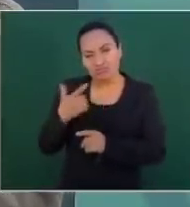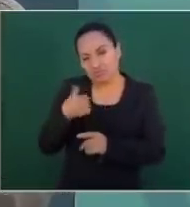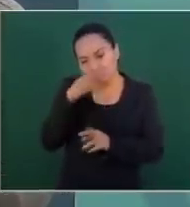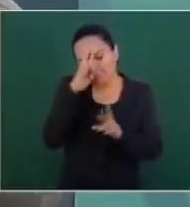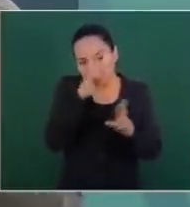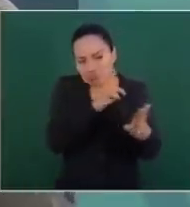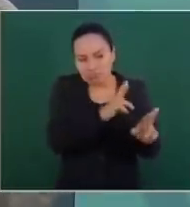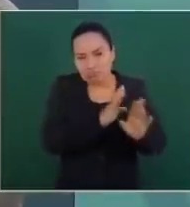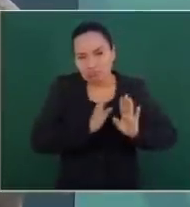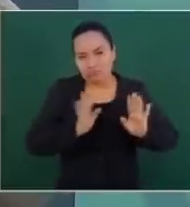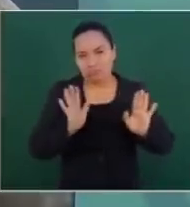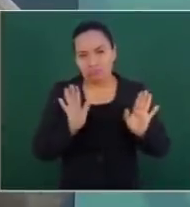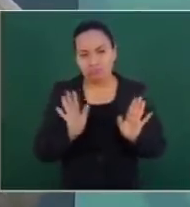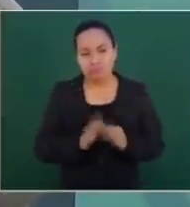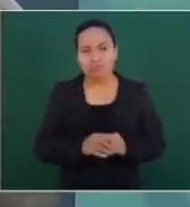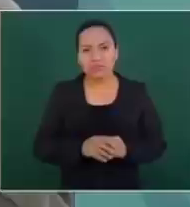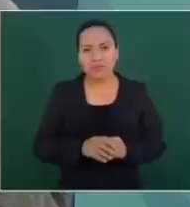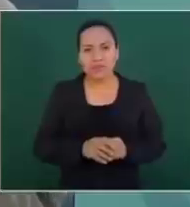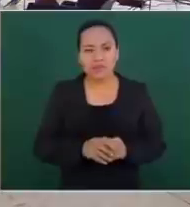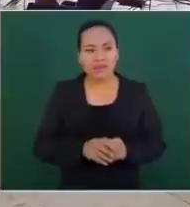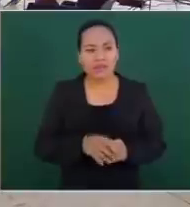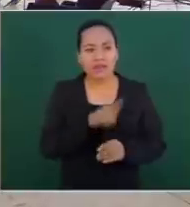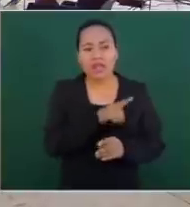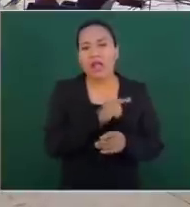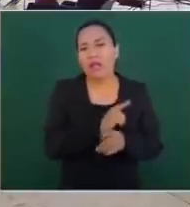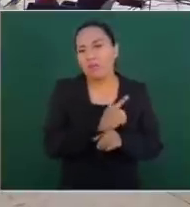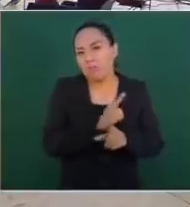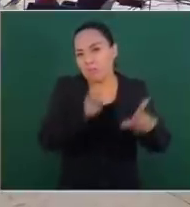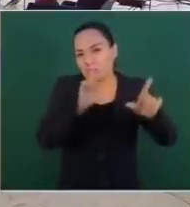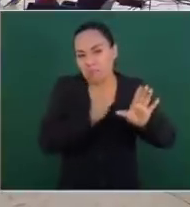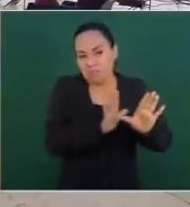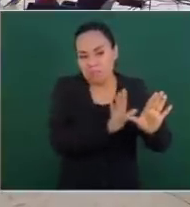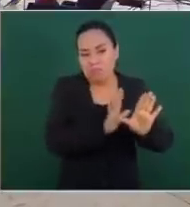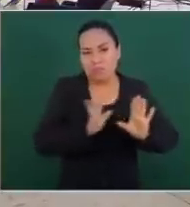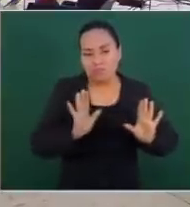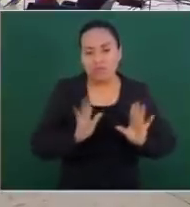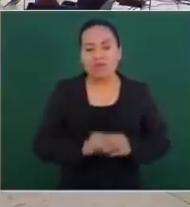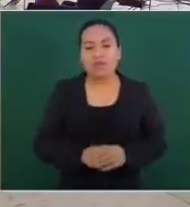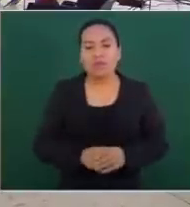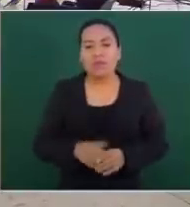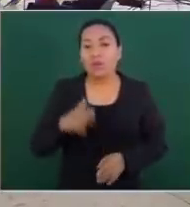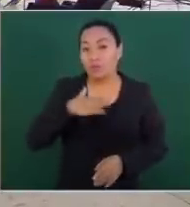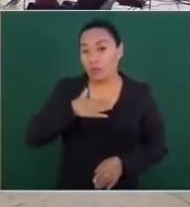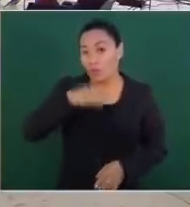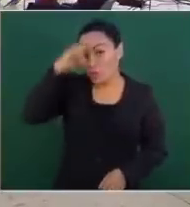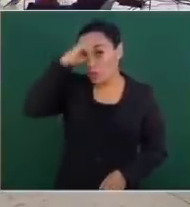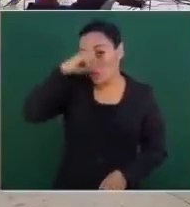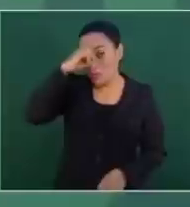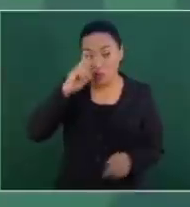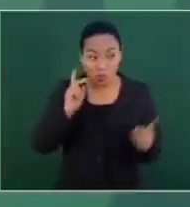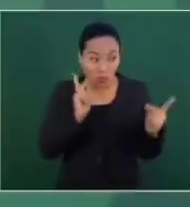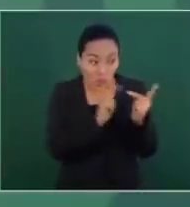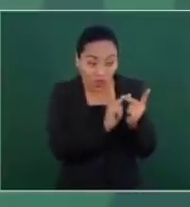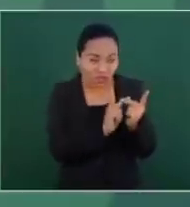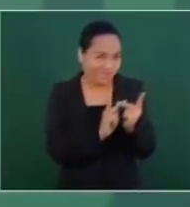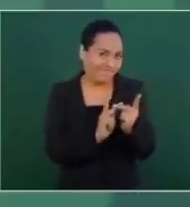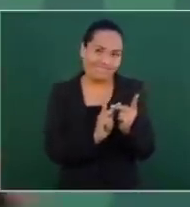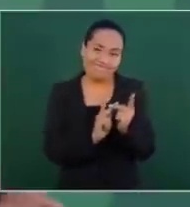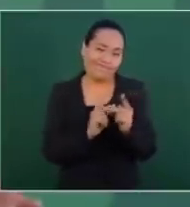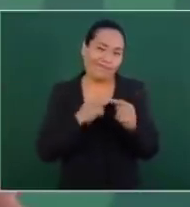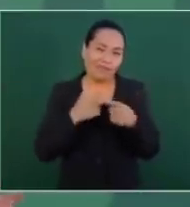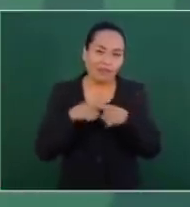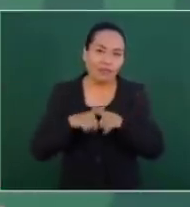pero era una especie de paladina de la libertad. Y yo tengo otra opinión, porque cuando